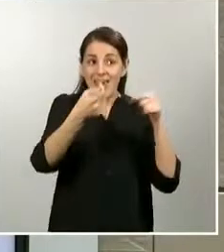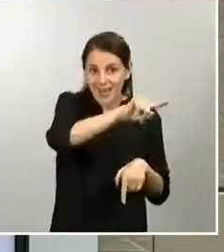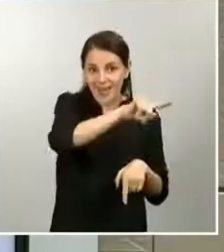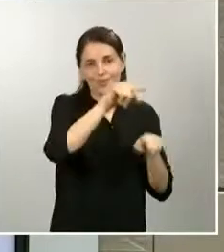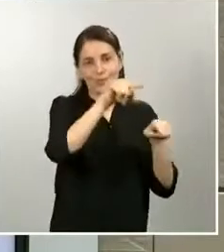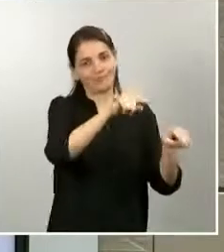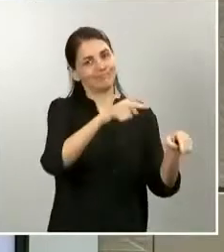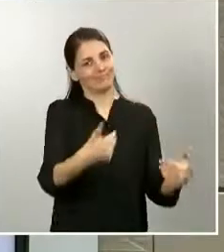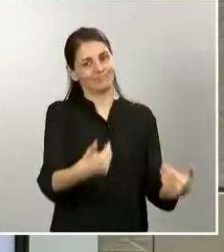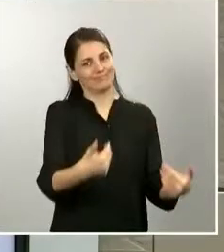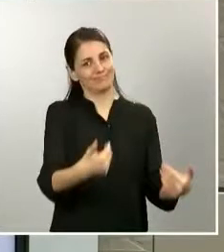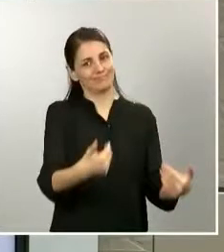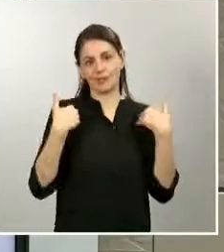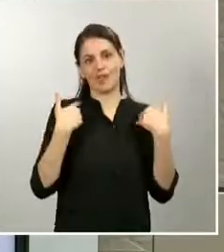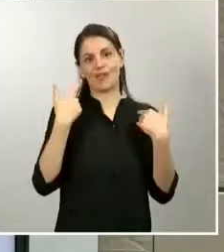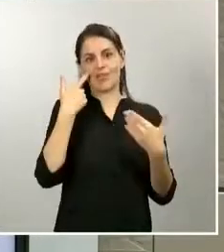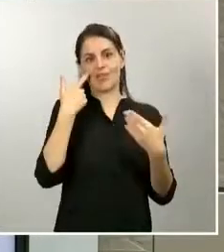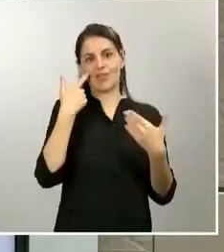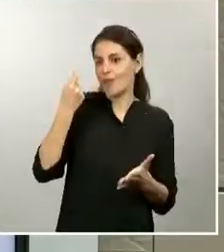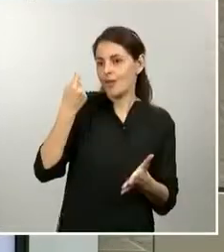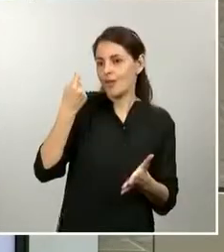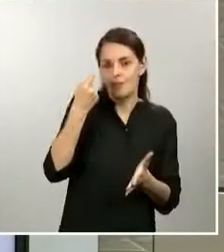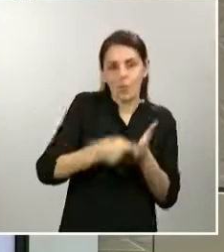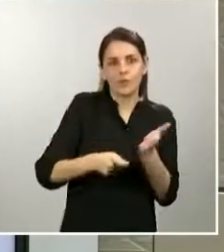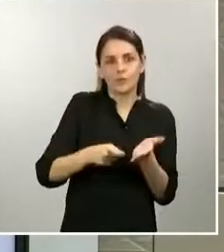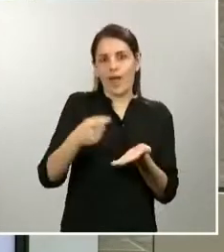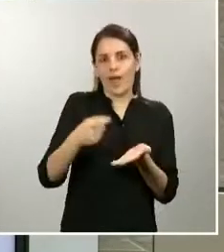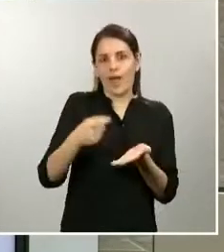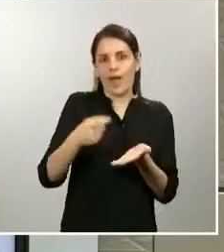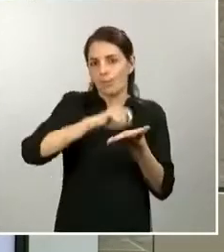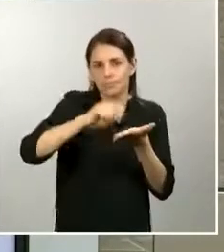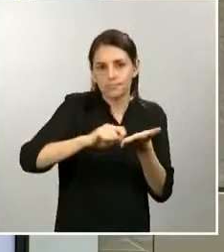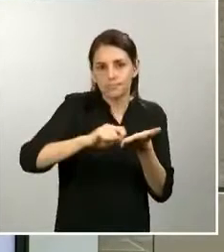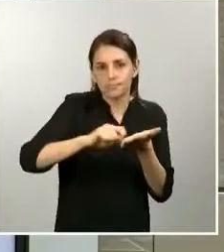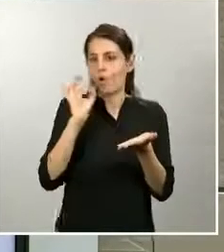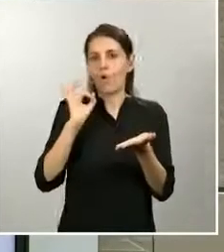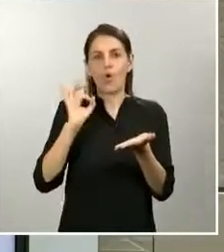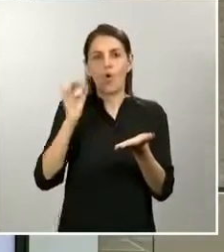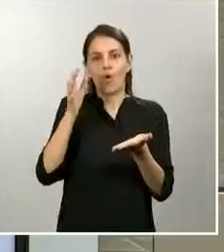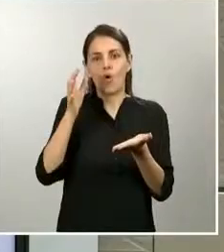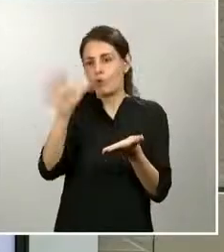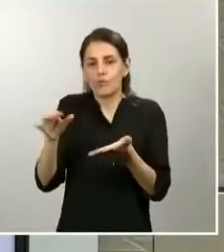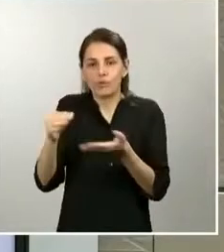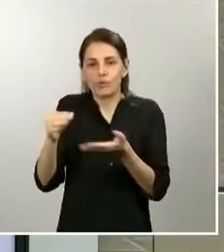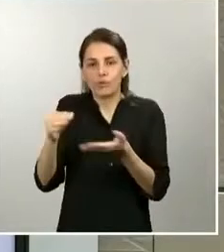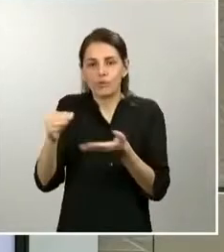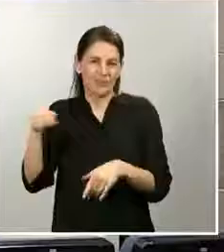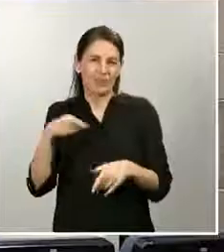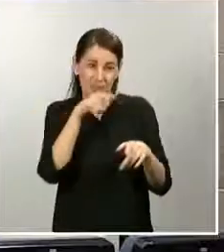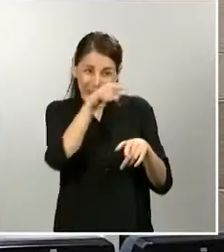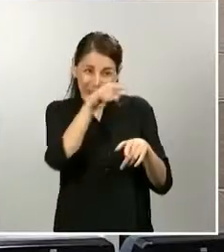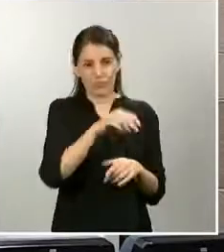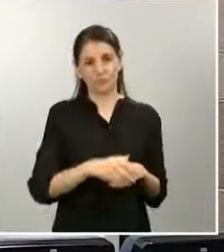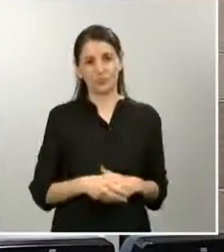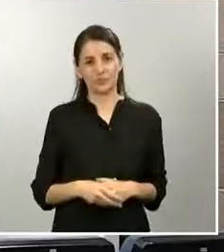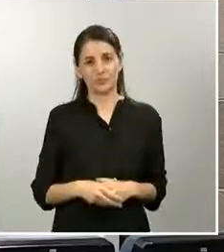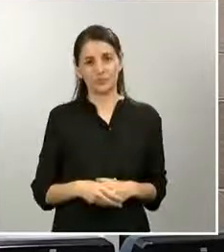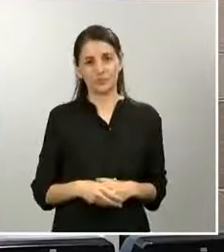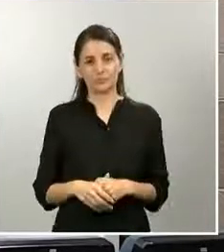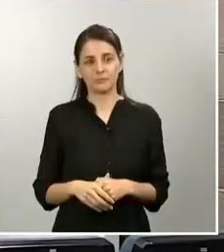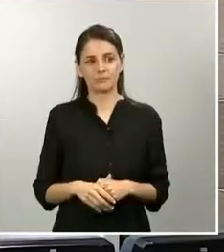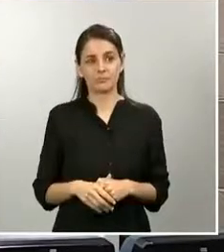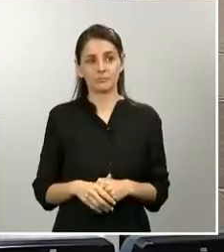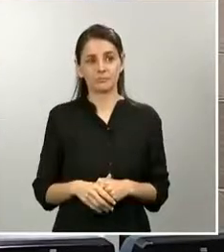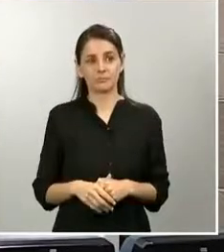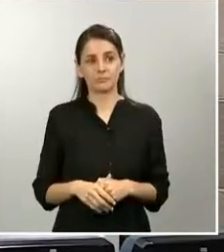tomen nota o procedan a la evacuación de la denuncia correspondiente. Muy bien, pues si les parece, concluimos aquí